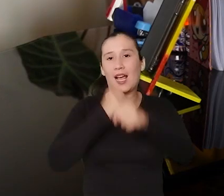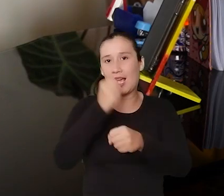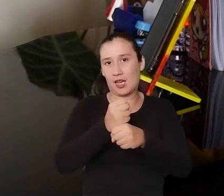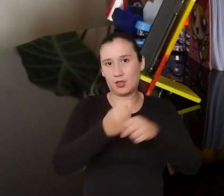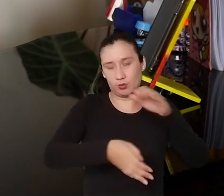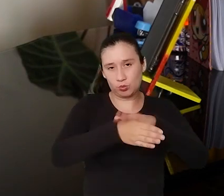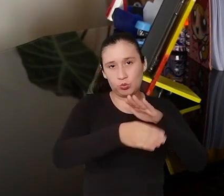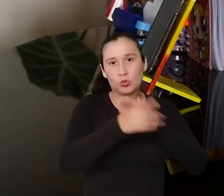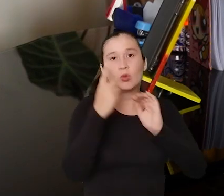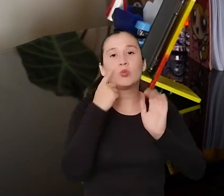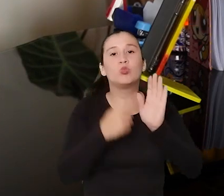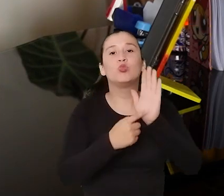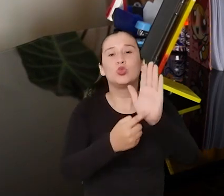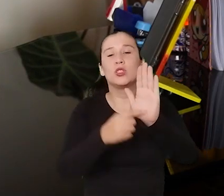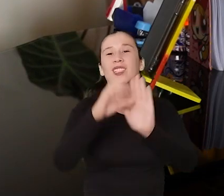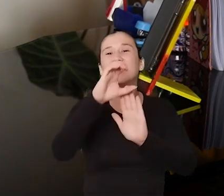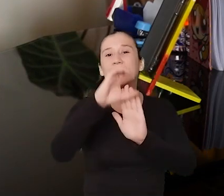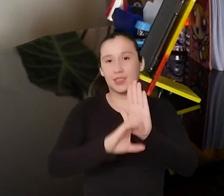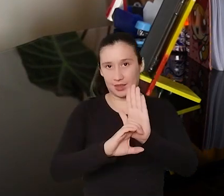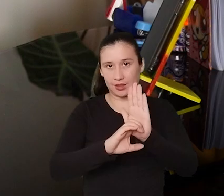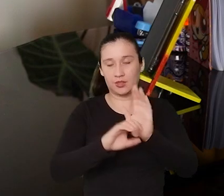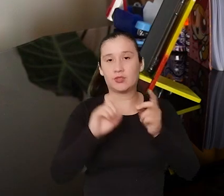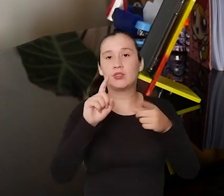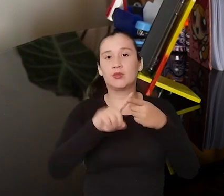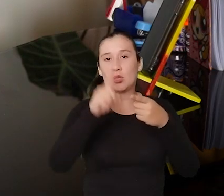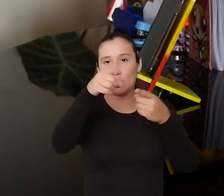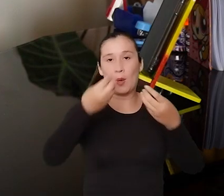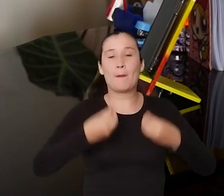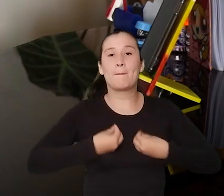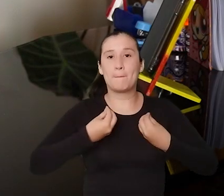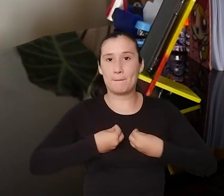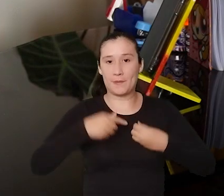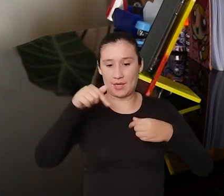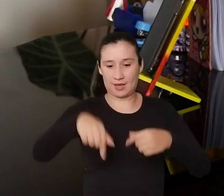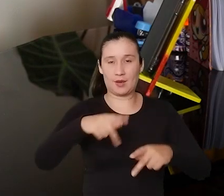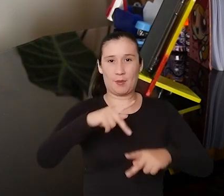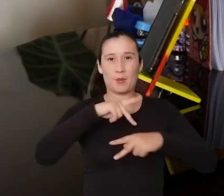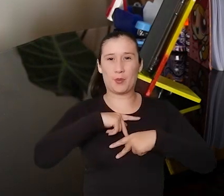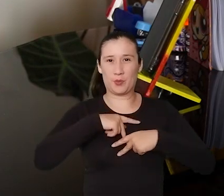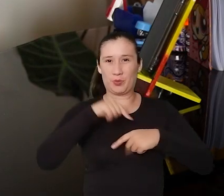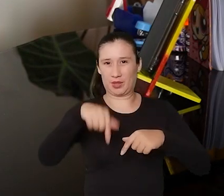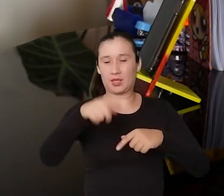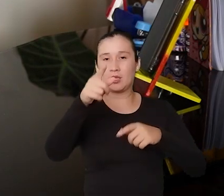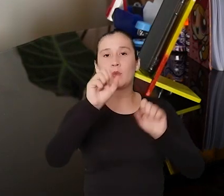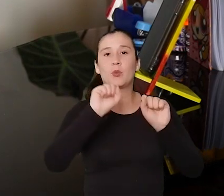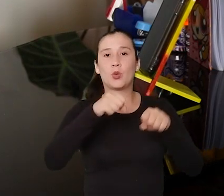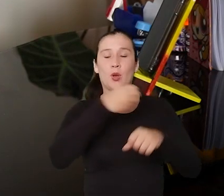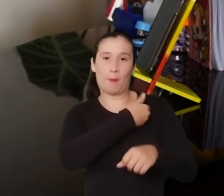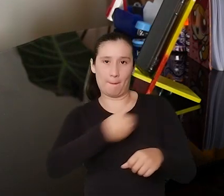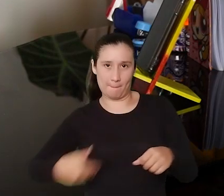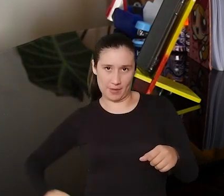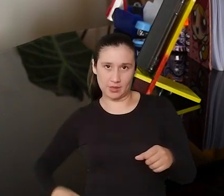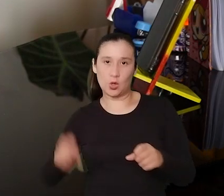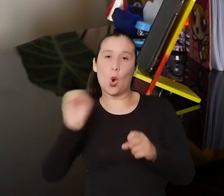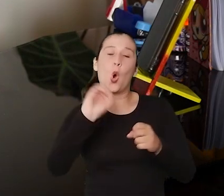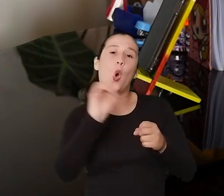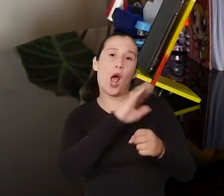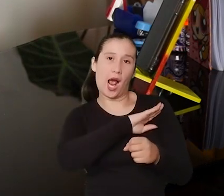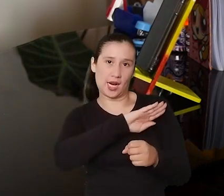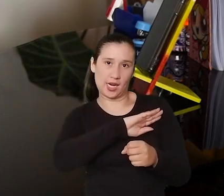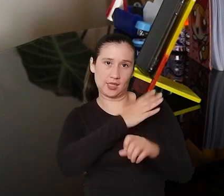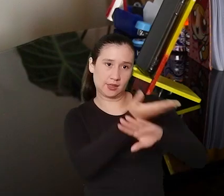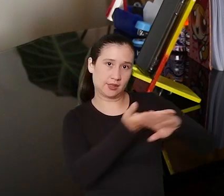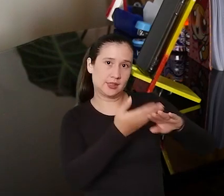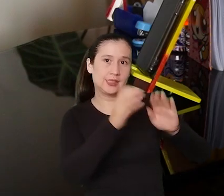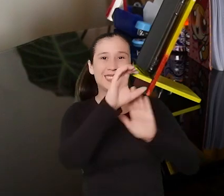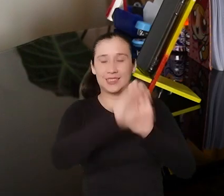de manera continua a través de, primero, certificado de residencia expedido por la Alcaldía Municipal o el presidente de la Junta de